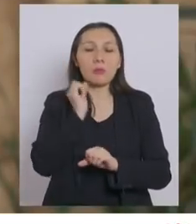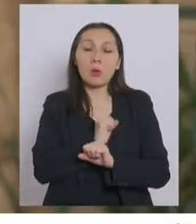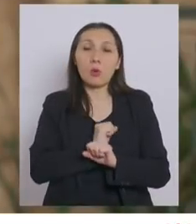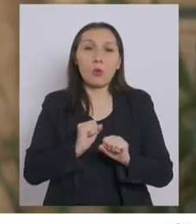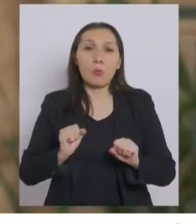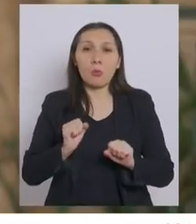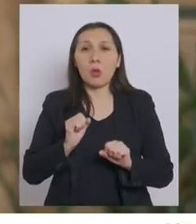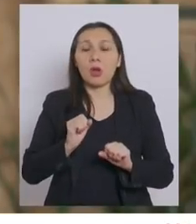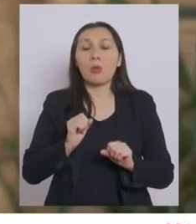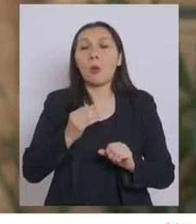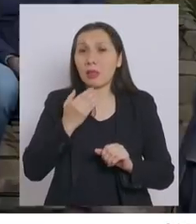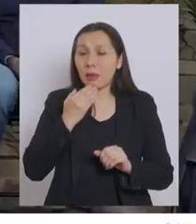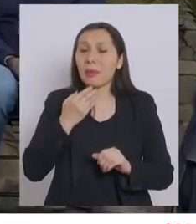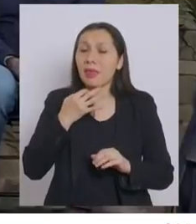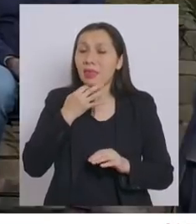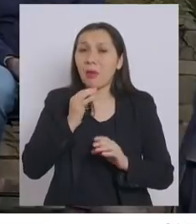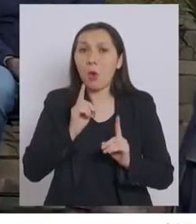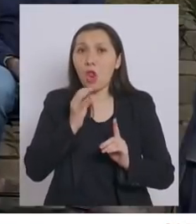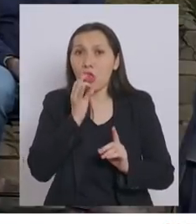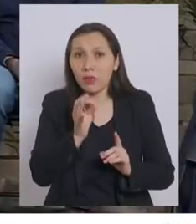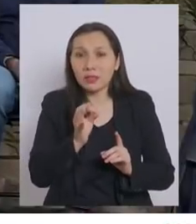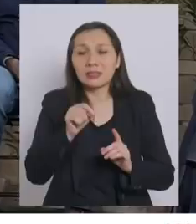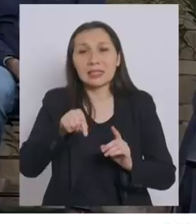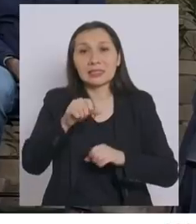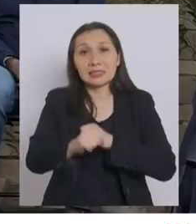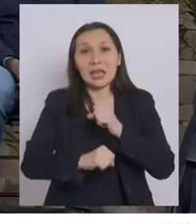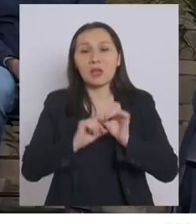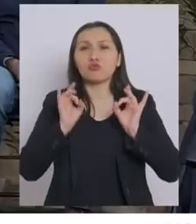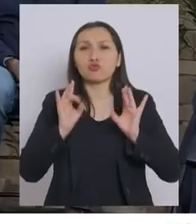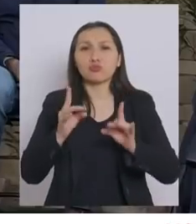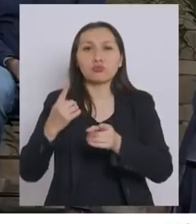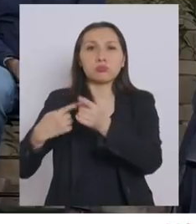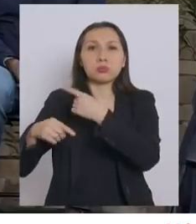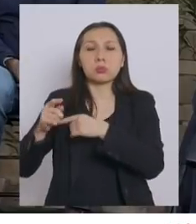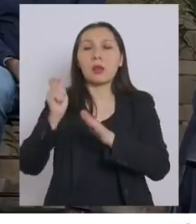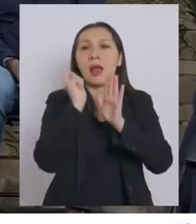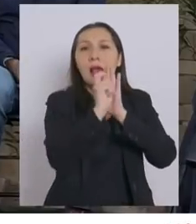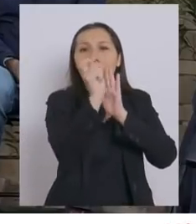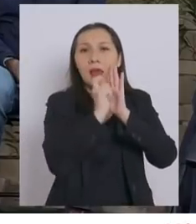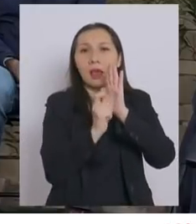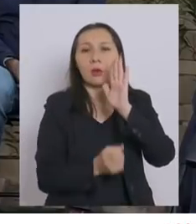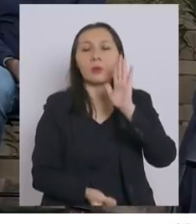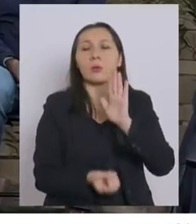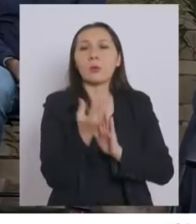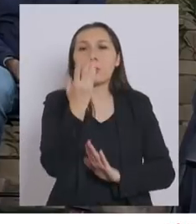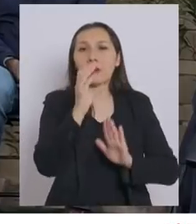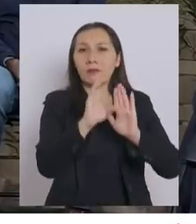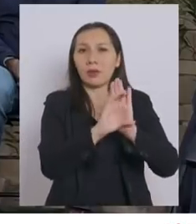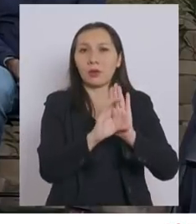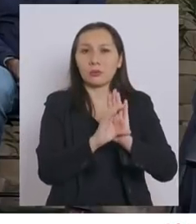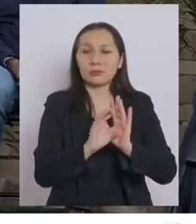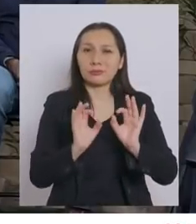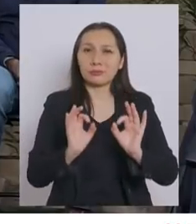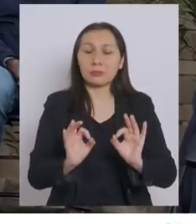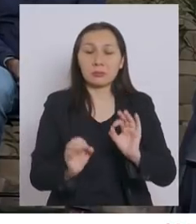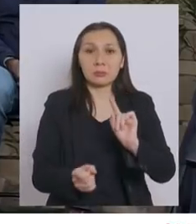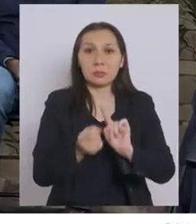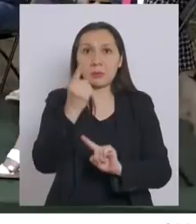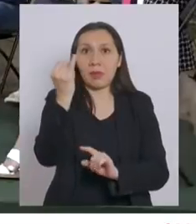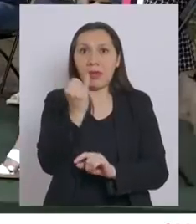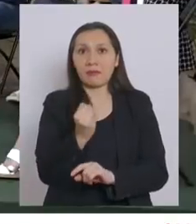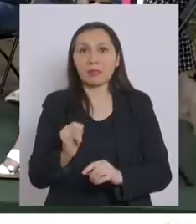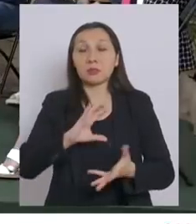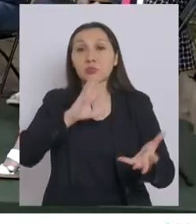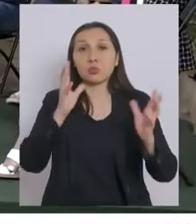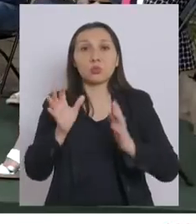puedo dejar de mencionar el hito histórico que este año vivirá nuestro país con la redacción de una nueva constitución que de manera inédita en el